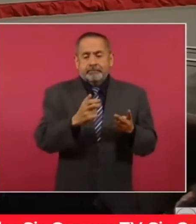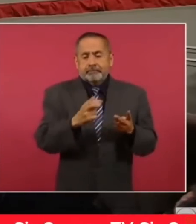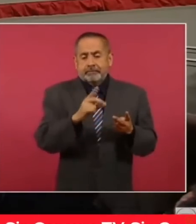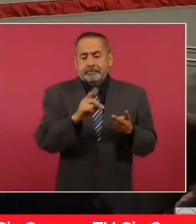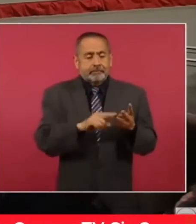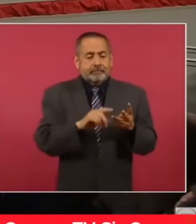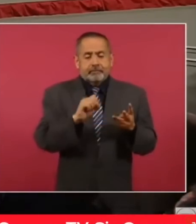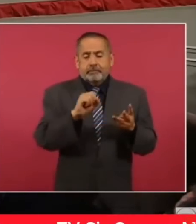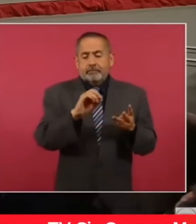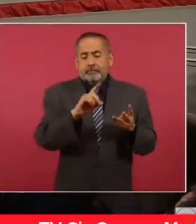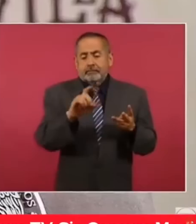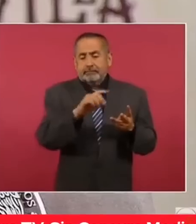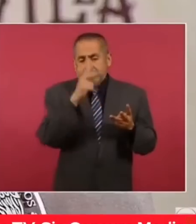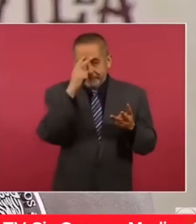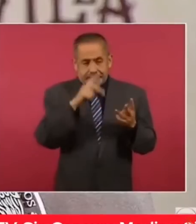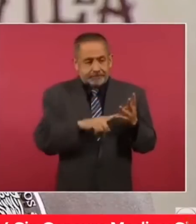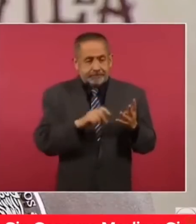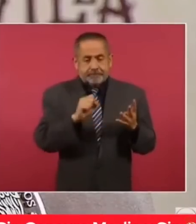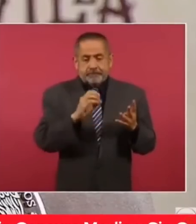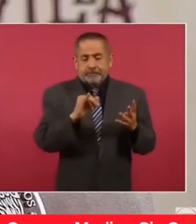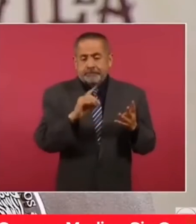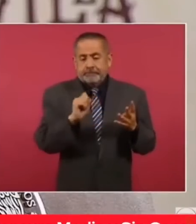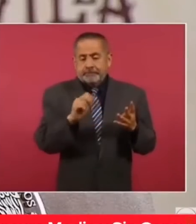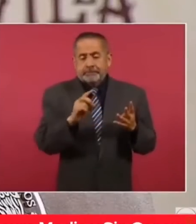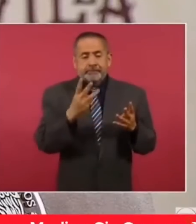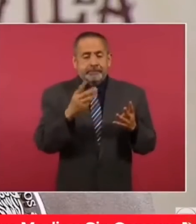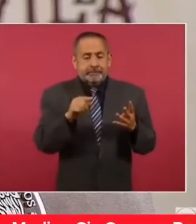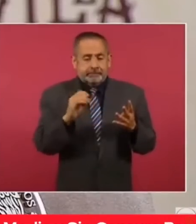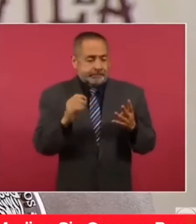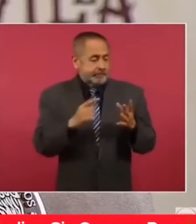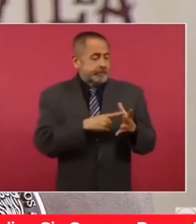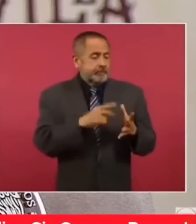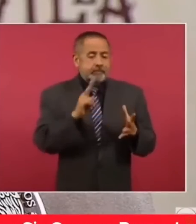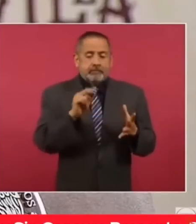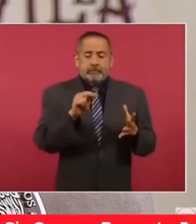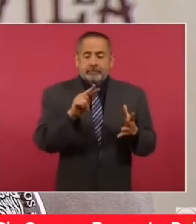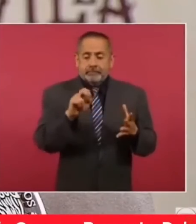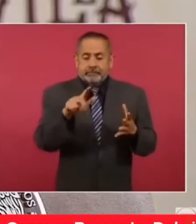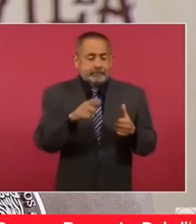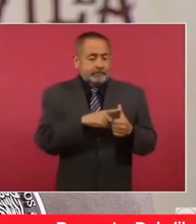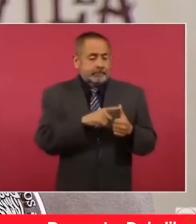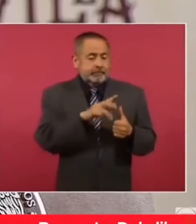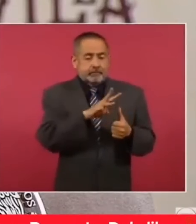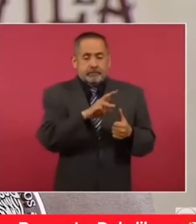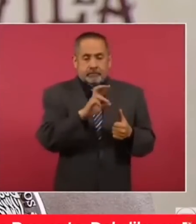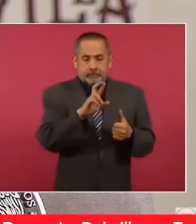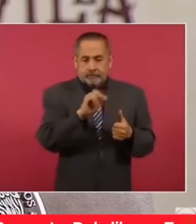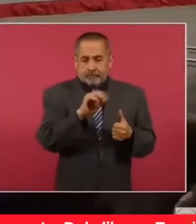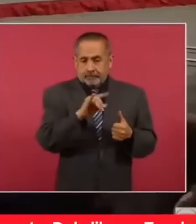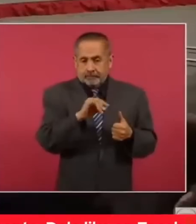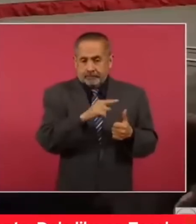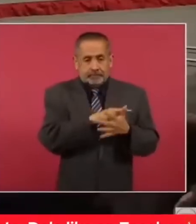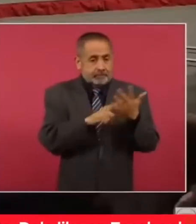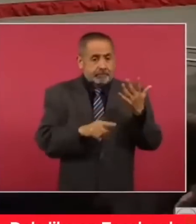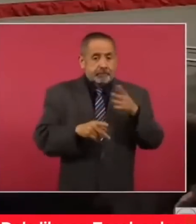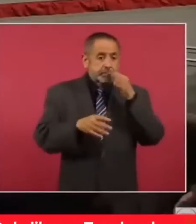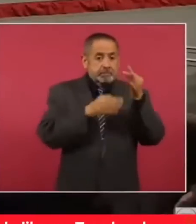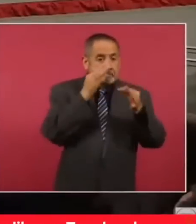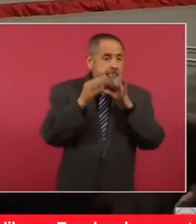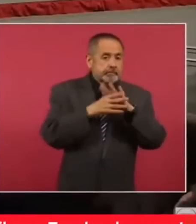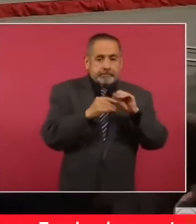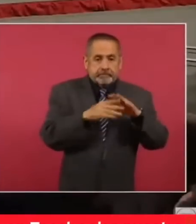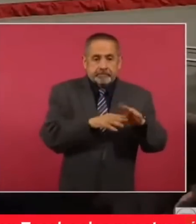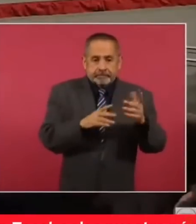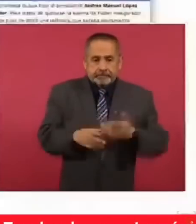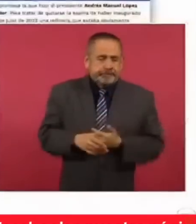el Sol de México, Sociedad 3.0, el Universal y W Radio, por igual publicaron notas